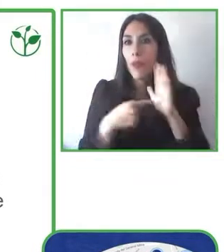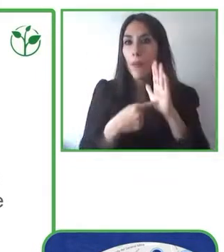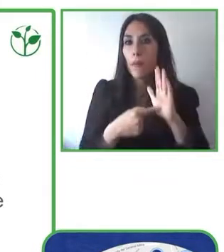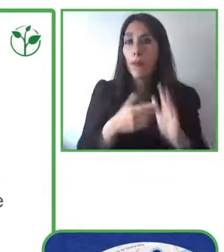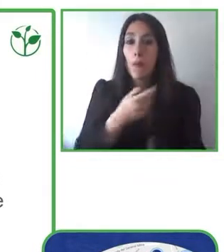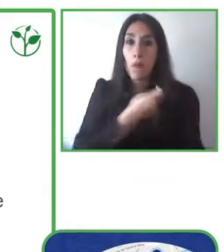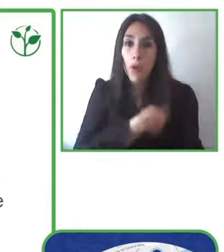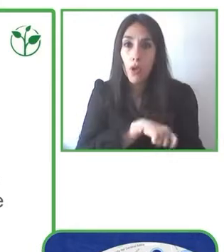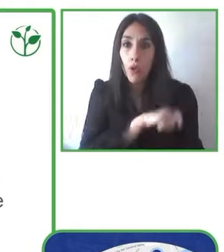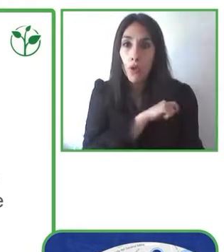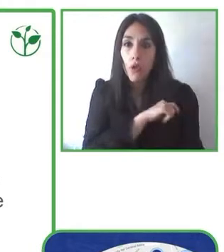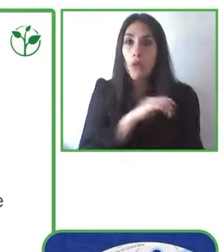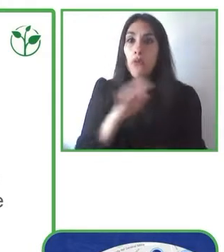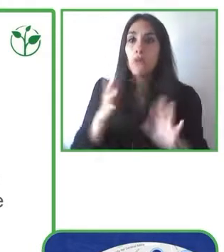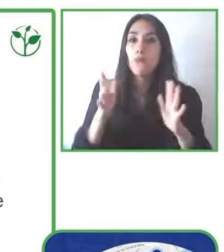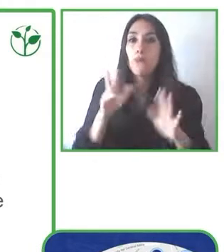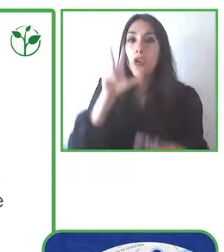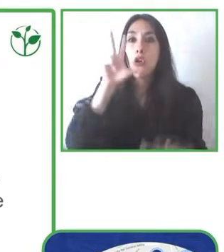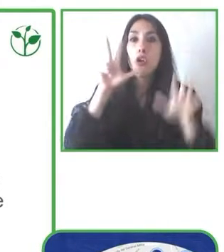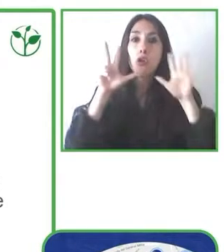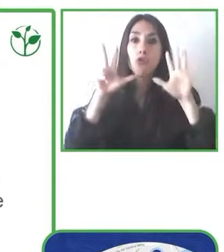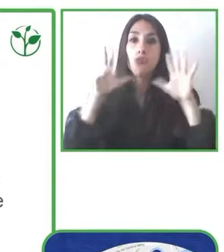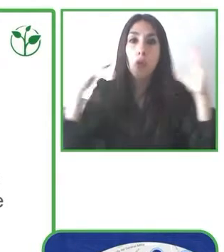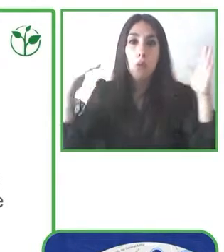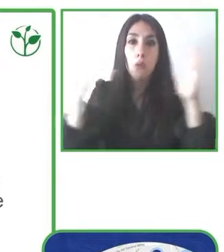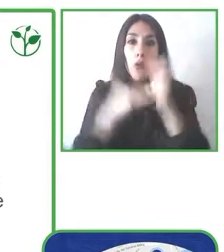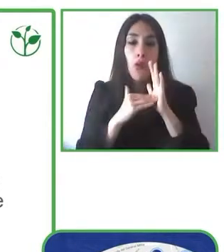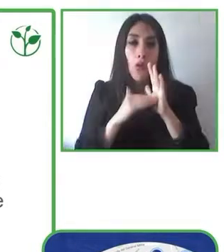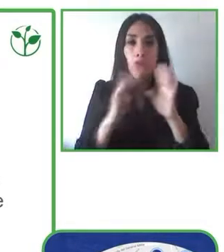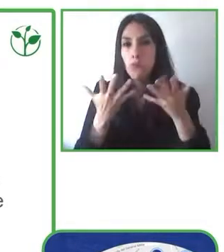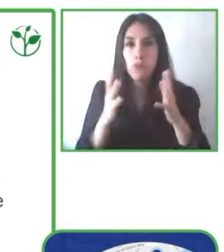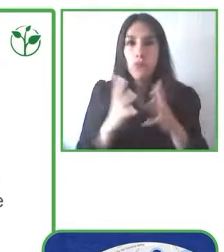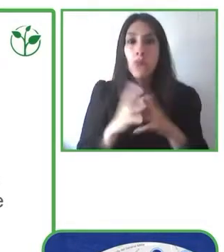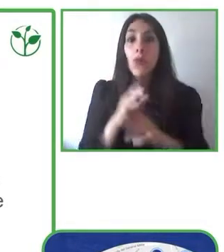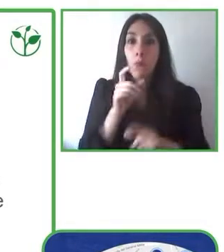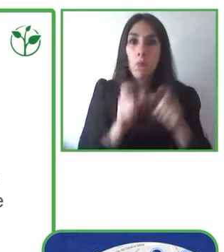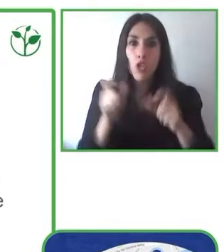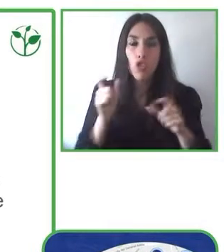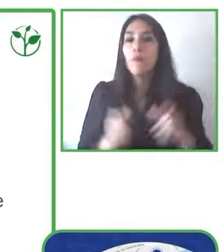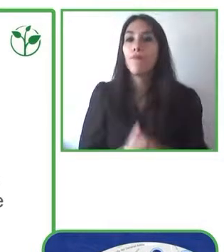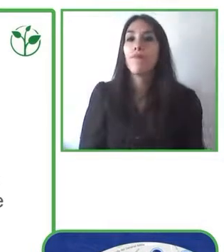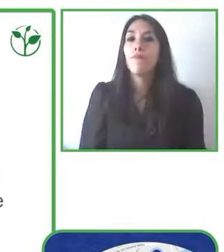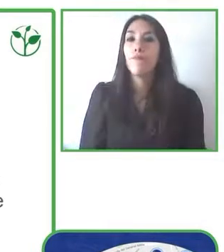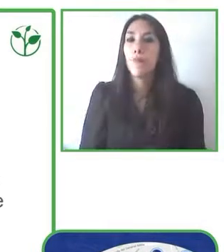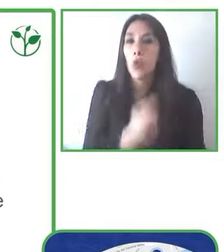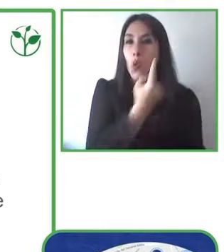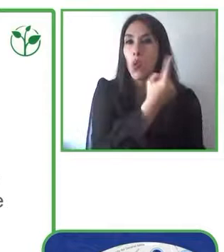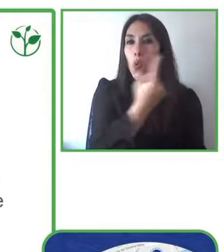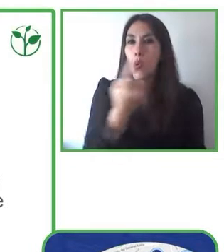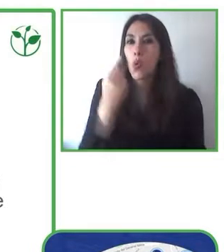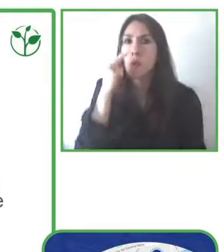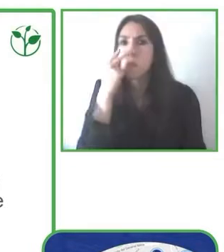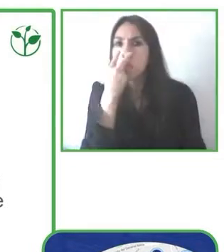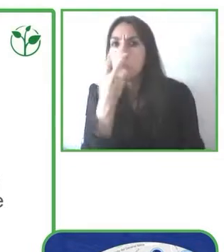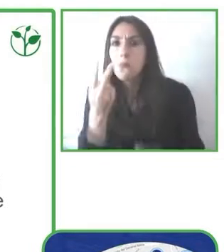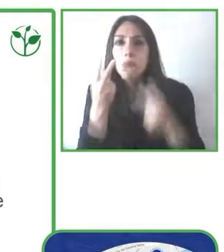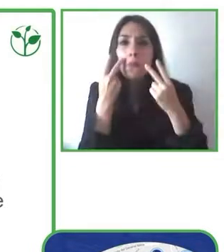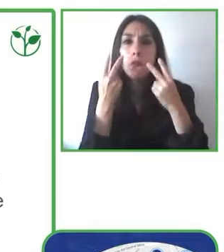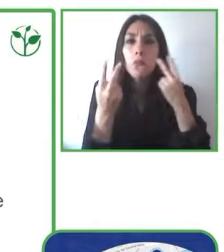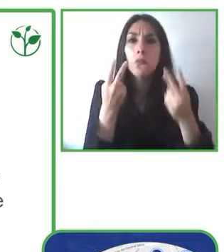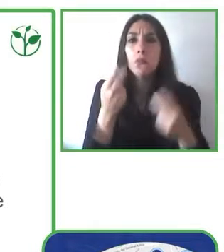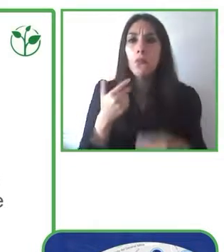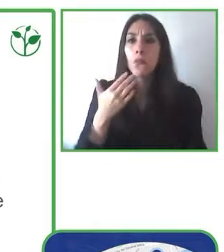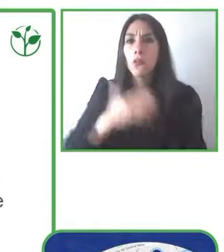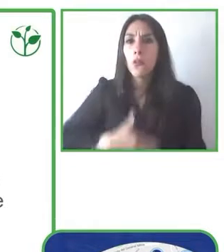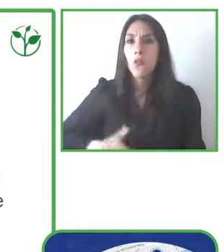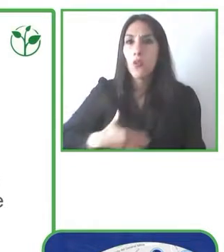ayuntamiento sigue mirando su propio ombligo, nosotros estaríamos obligados cuando nos movemos a descargar una app de